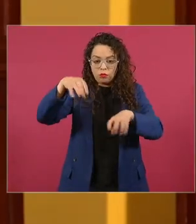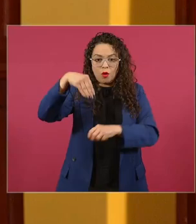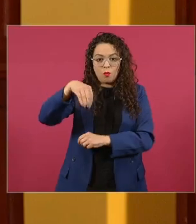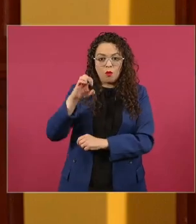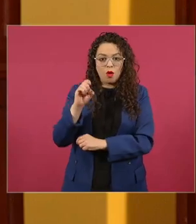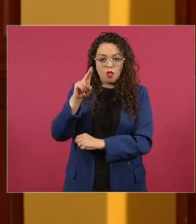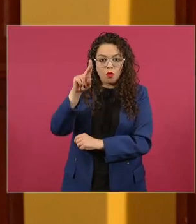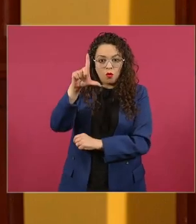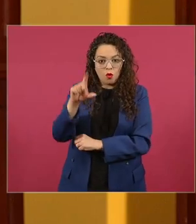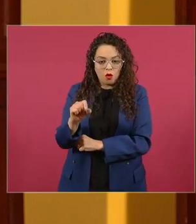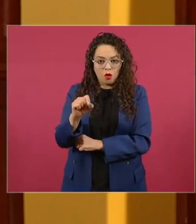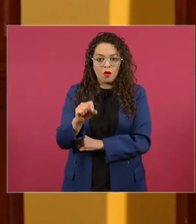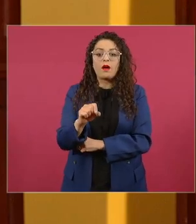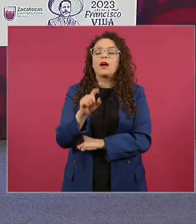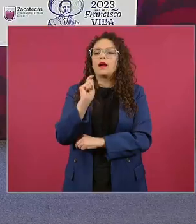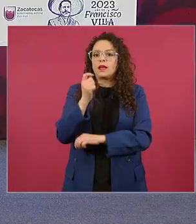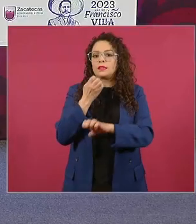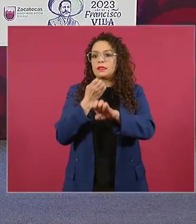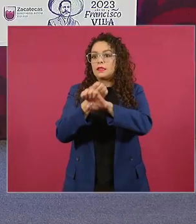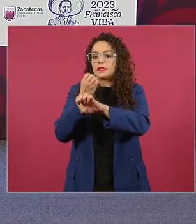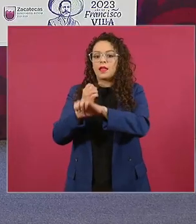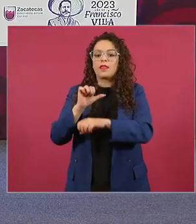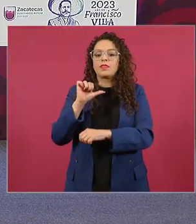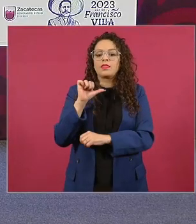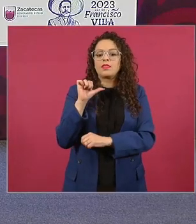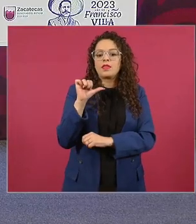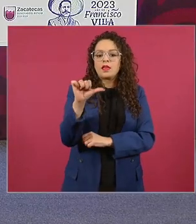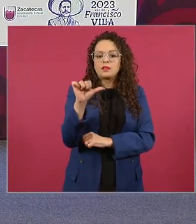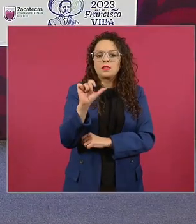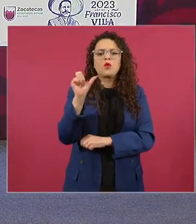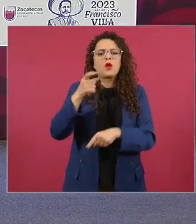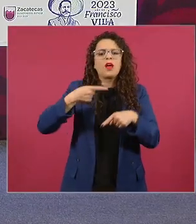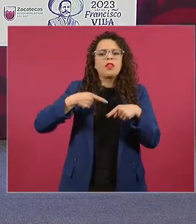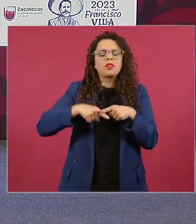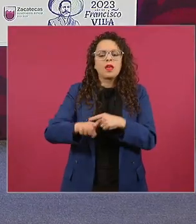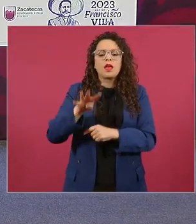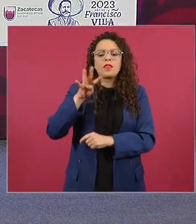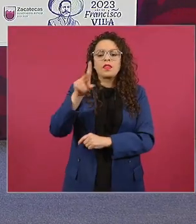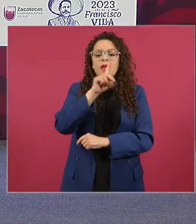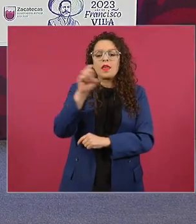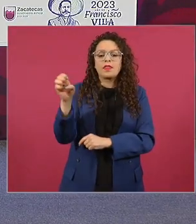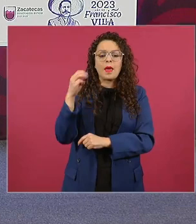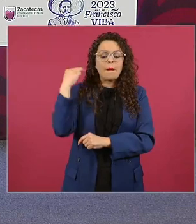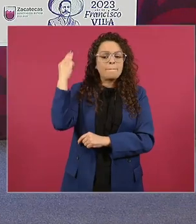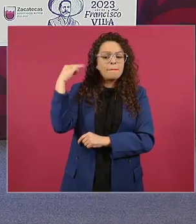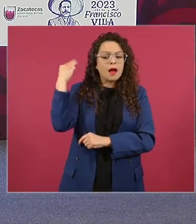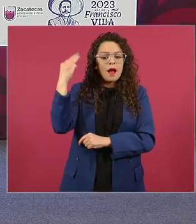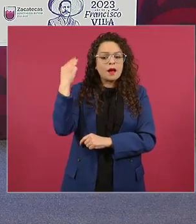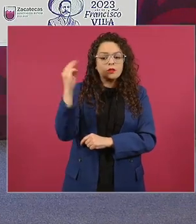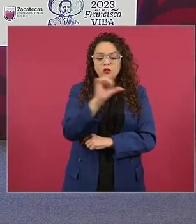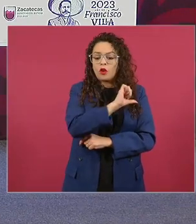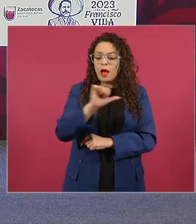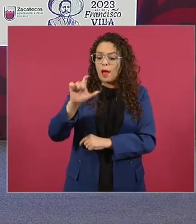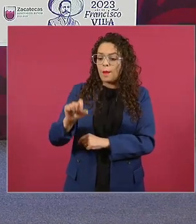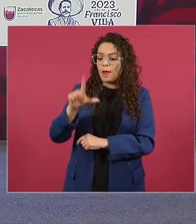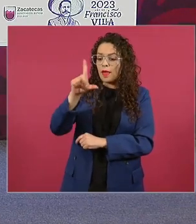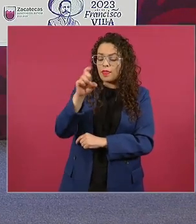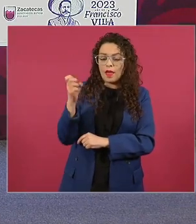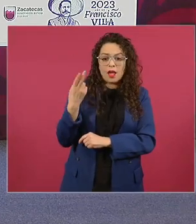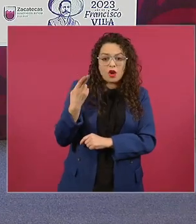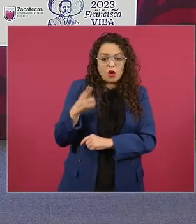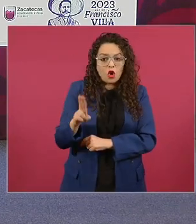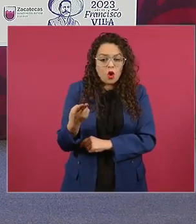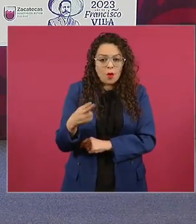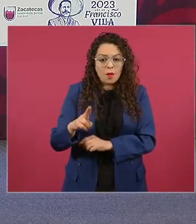entidades. Este programa empezó el 19 de marzo y al 27 de noviembre se lleva